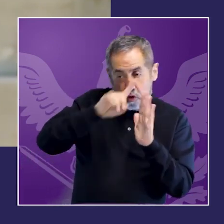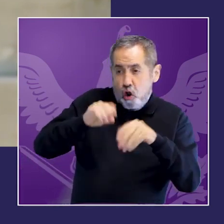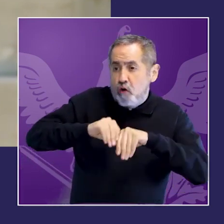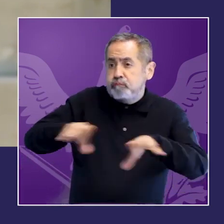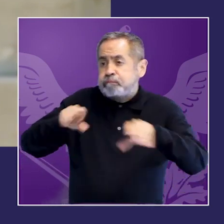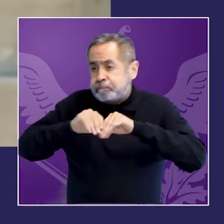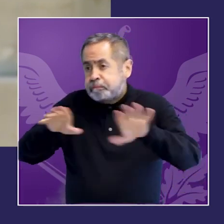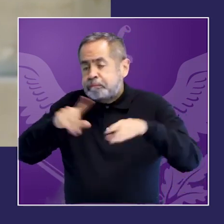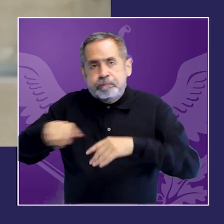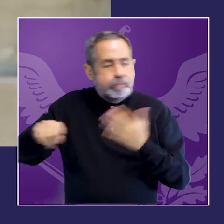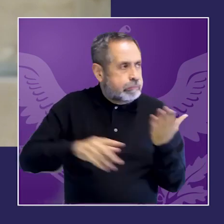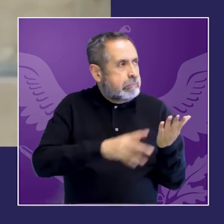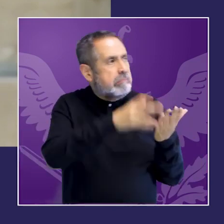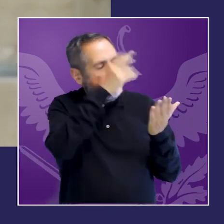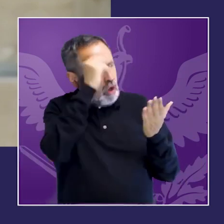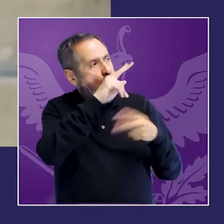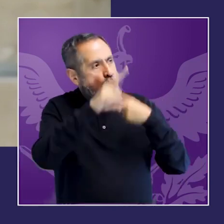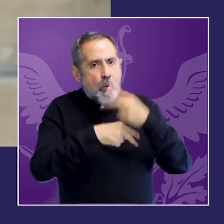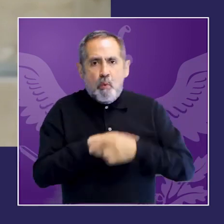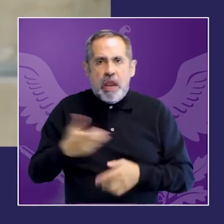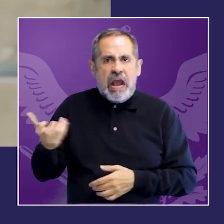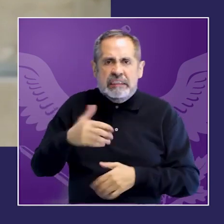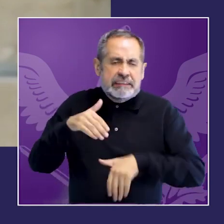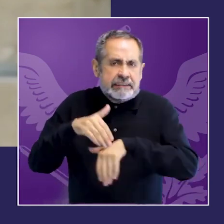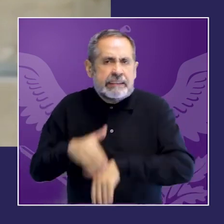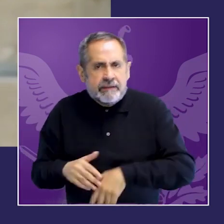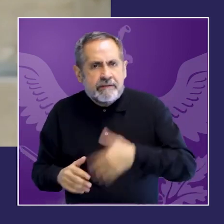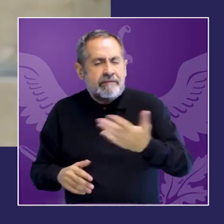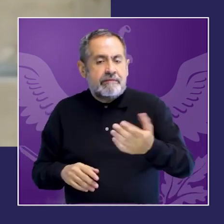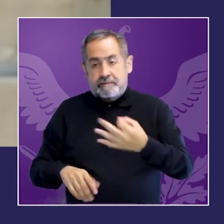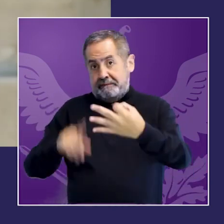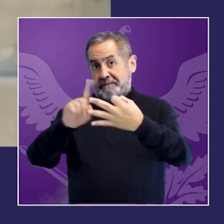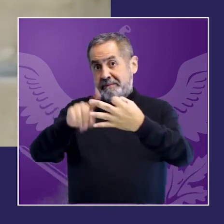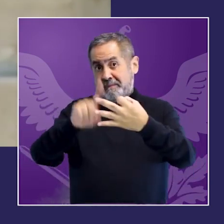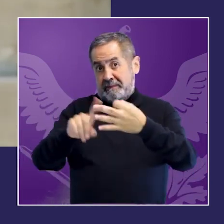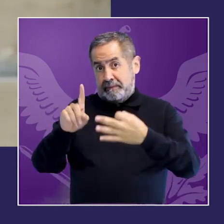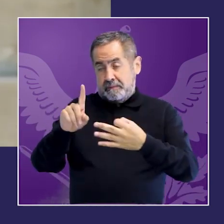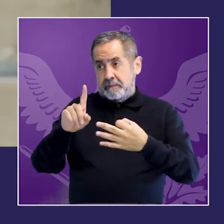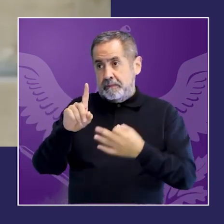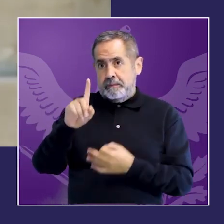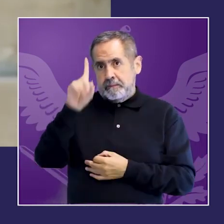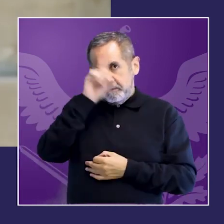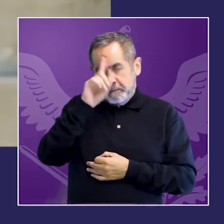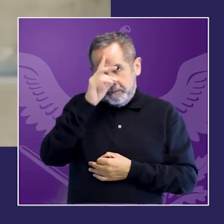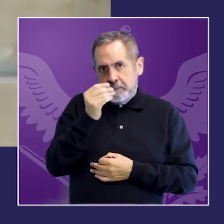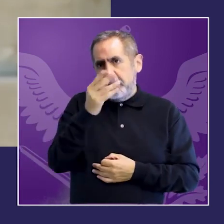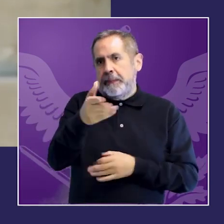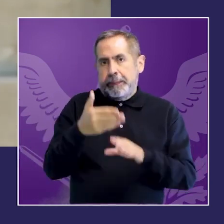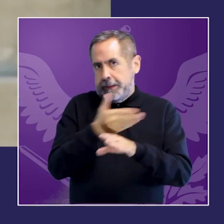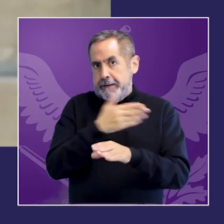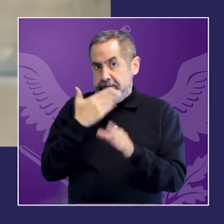ley Micaela la ley Micaela podríamos decir que es una forma de reparación estructural